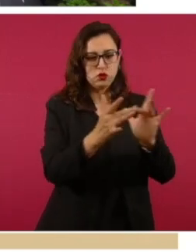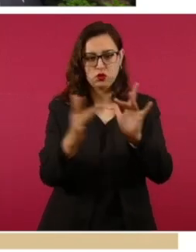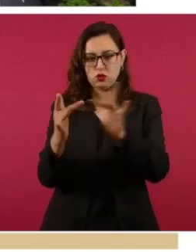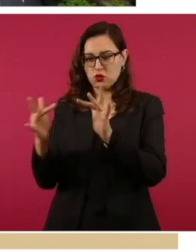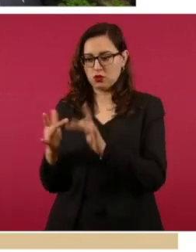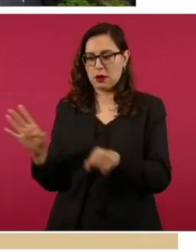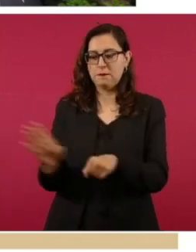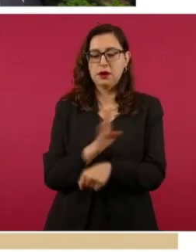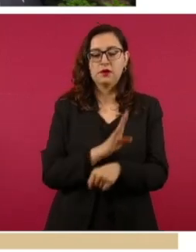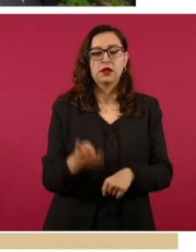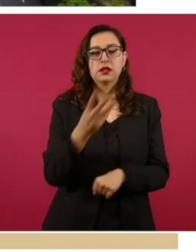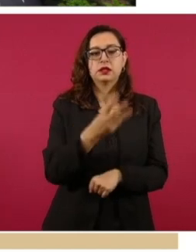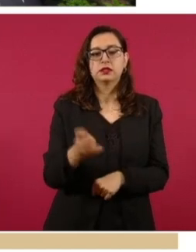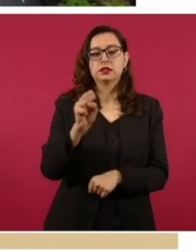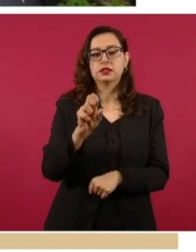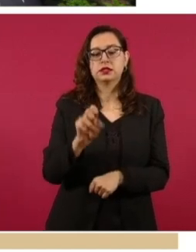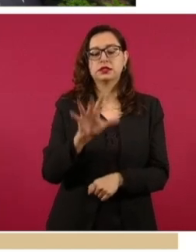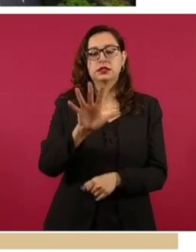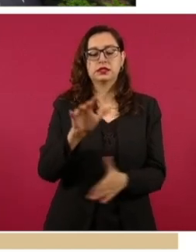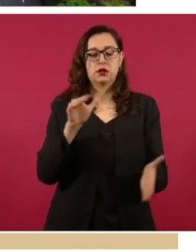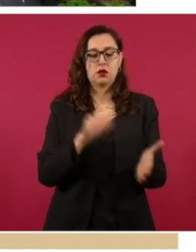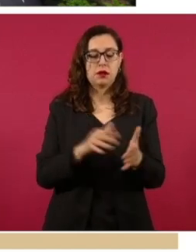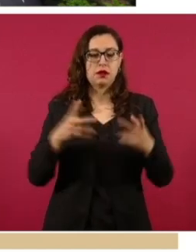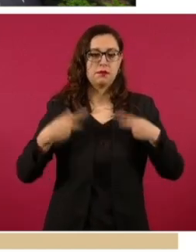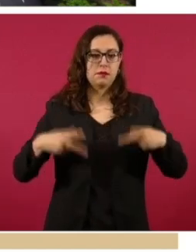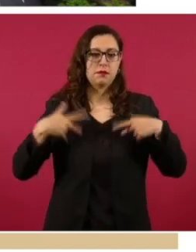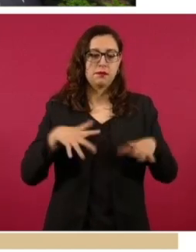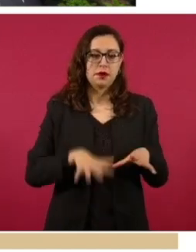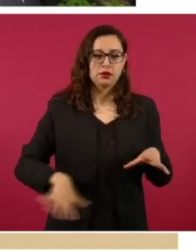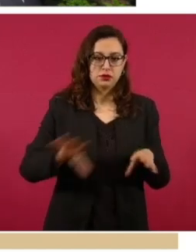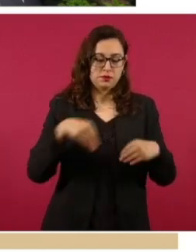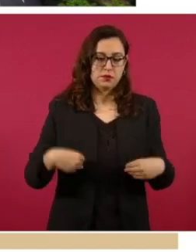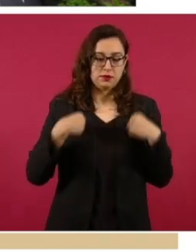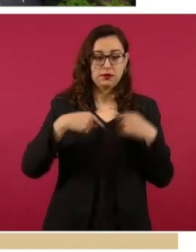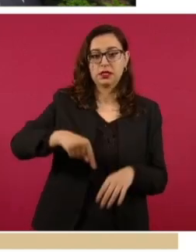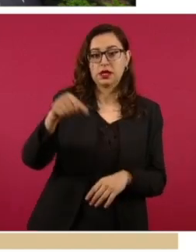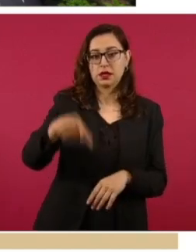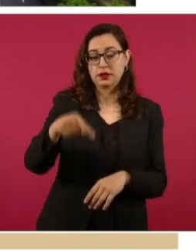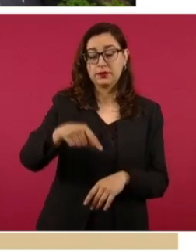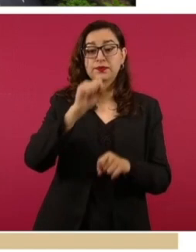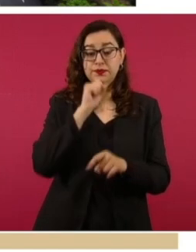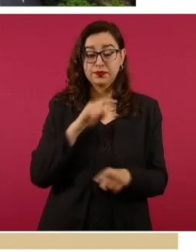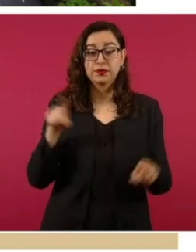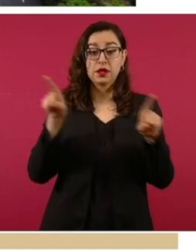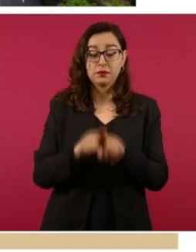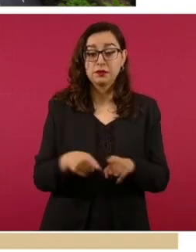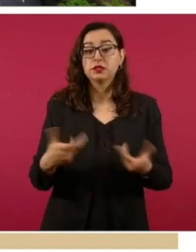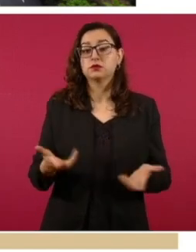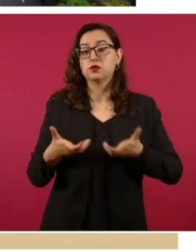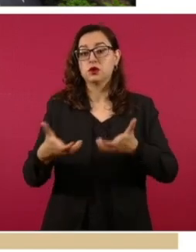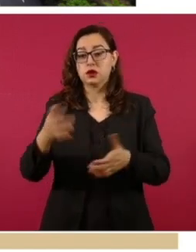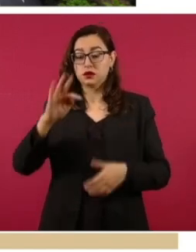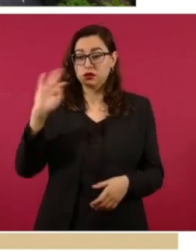beneficiando a 365 mil 500 habitantes. Vamos a mejorar la interconexión de las carreteras federales